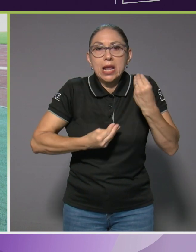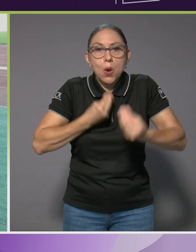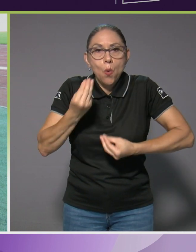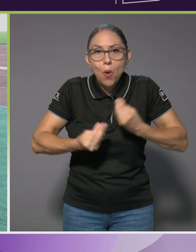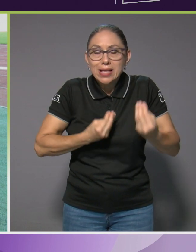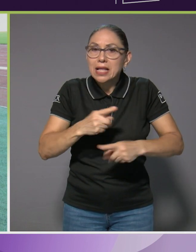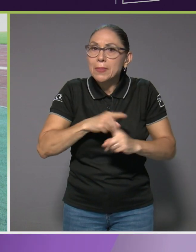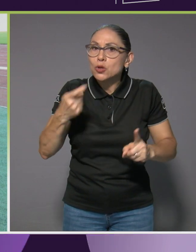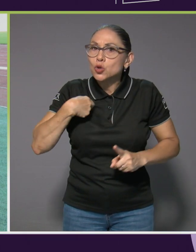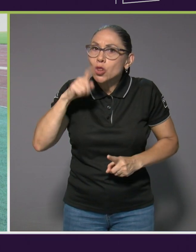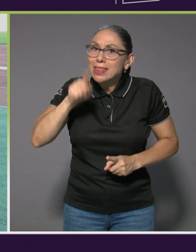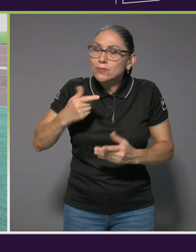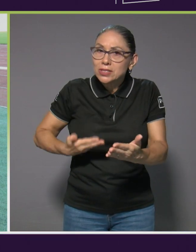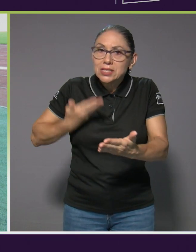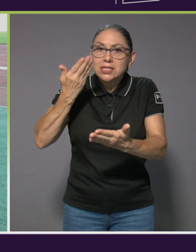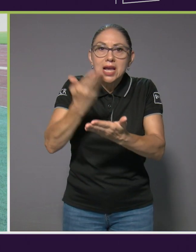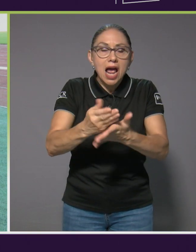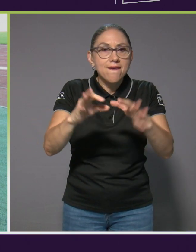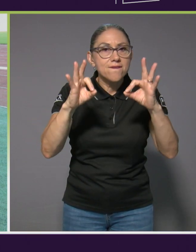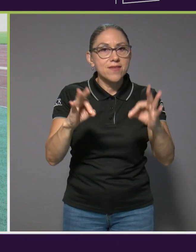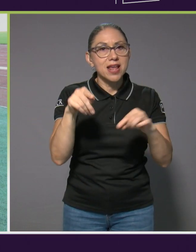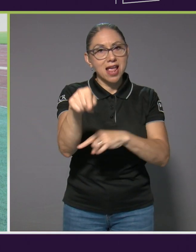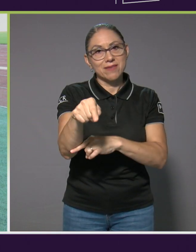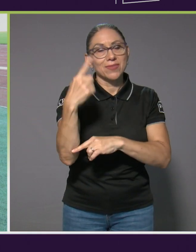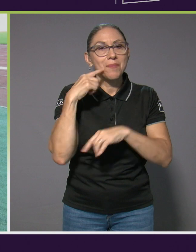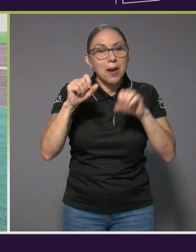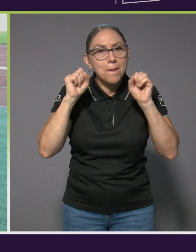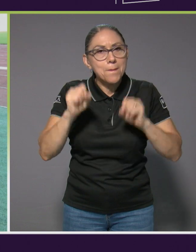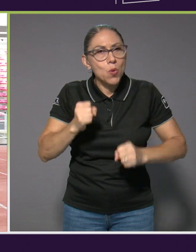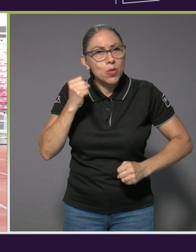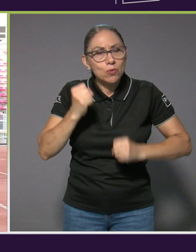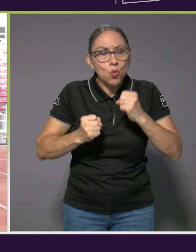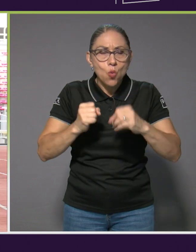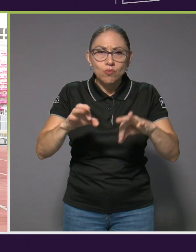tengo que llegar bien ahí para poder correr al máximo.